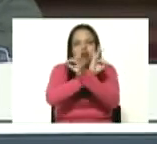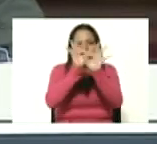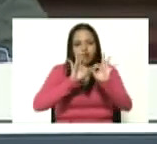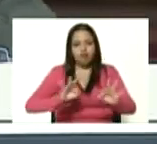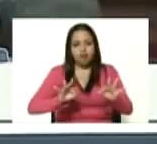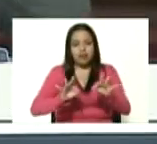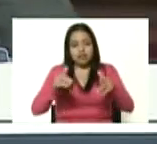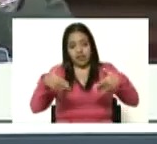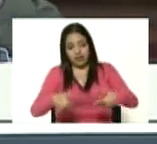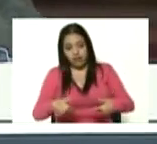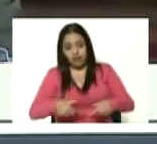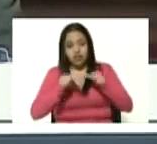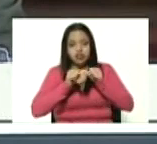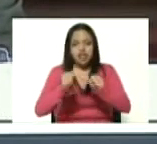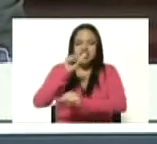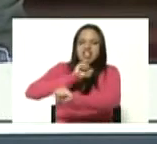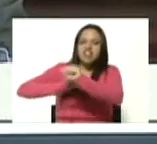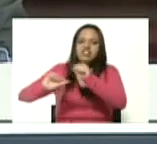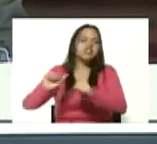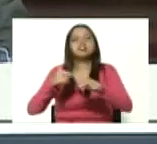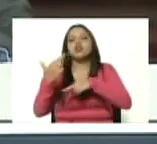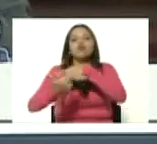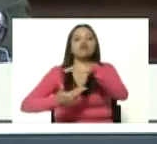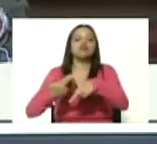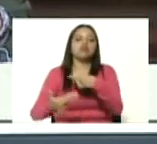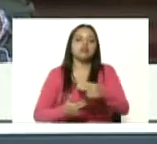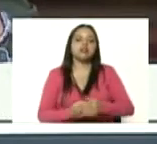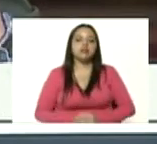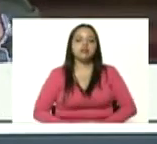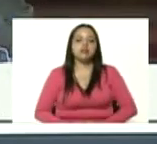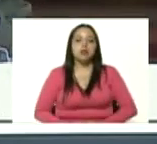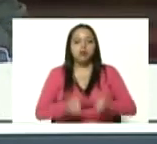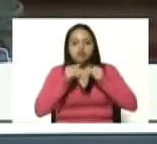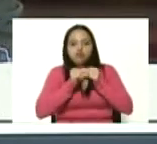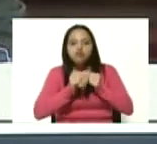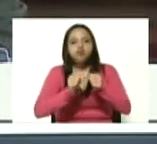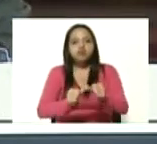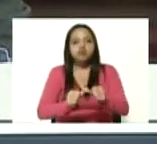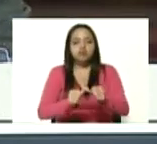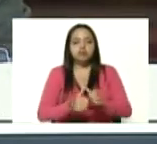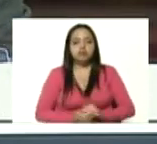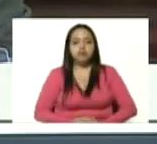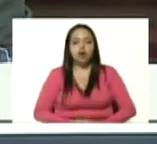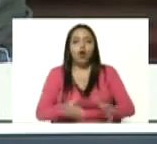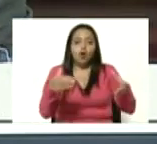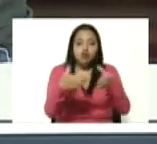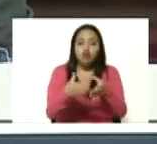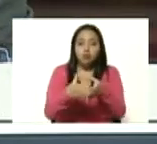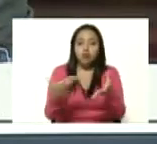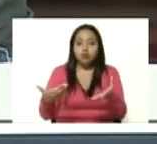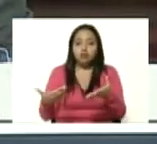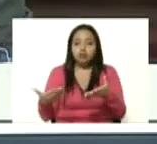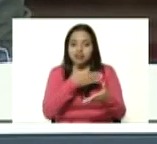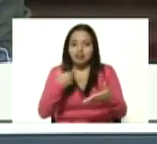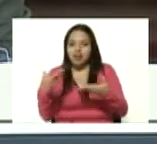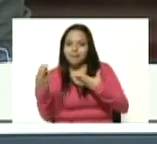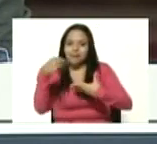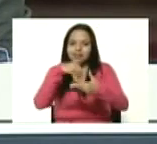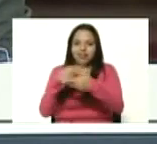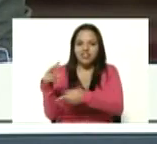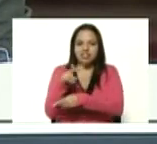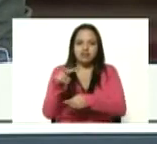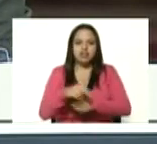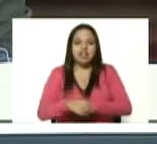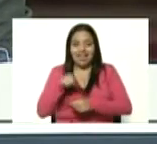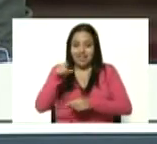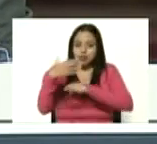resistencia y de combate revolucionario aplicándolo ahora en este caso con grupos irregulares esto de la